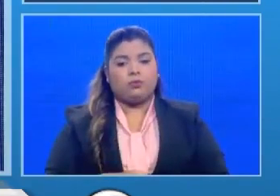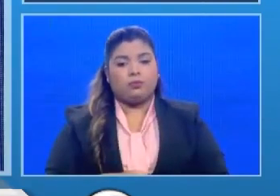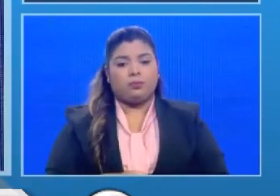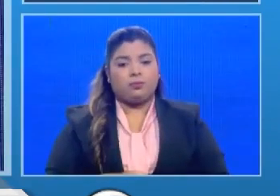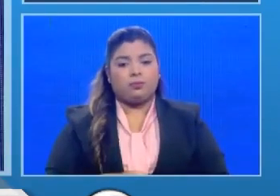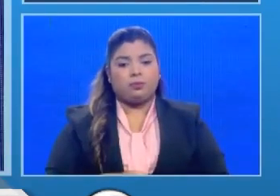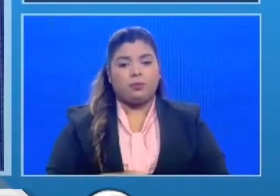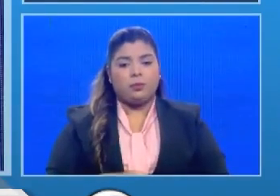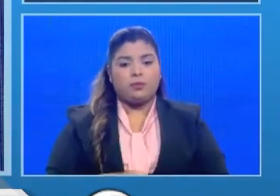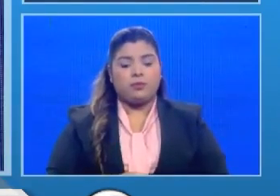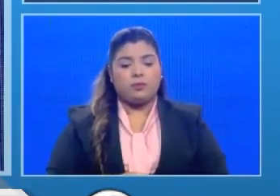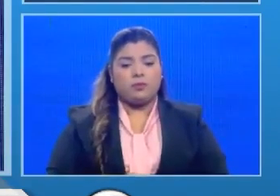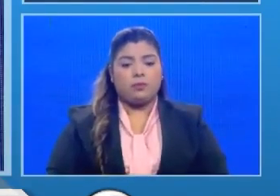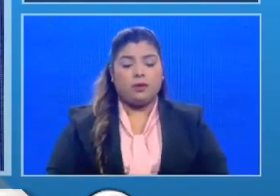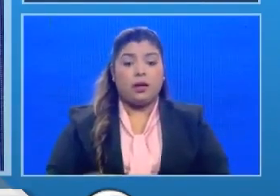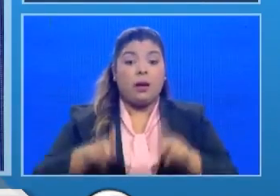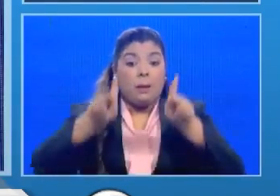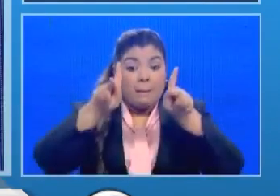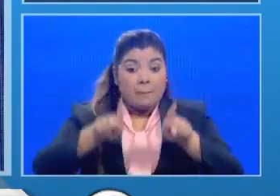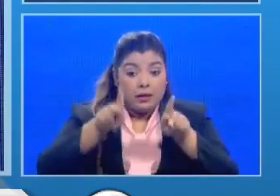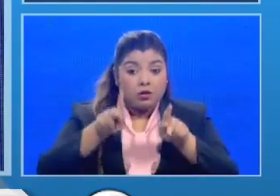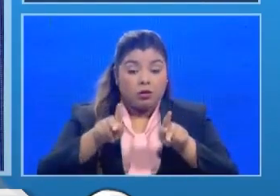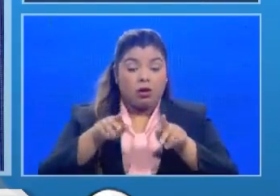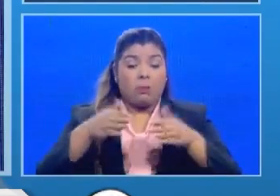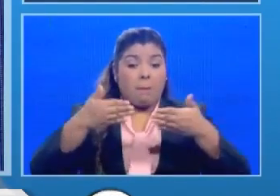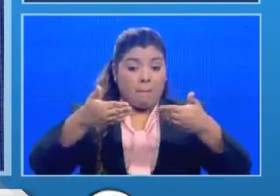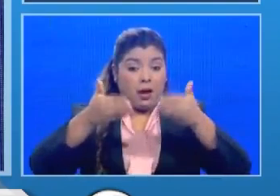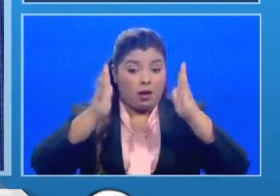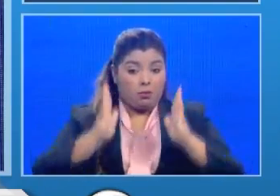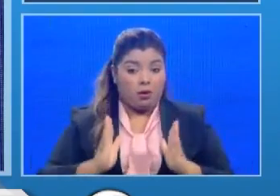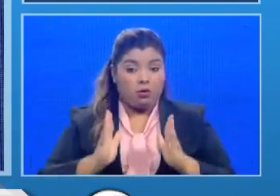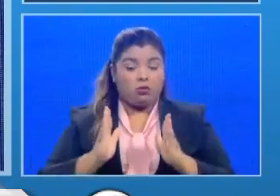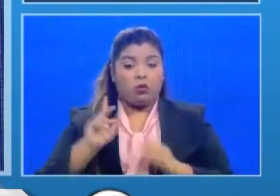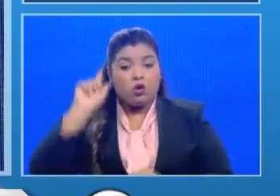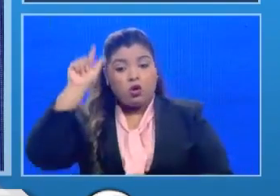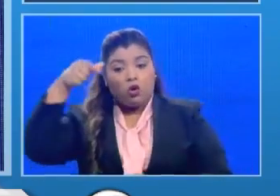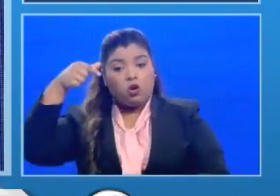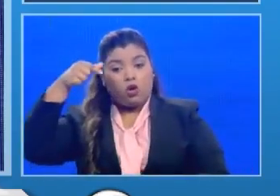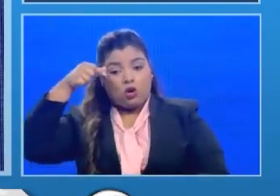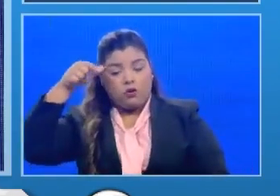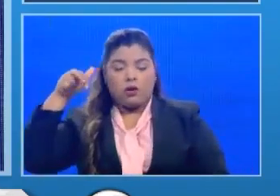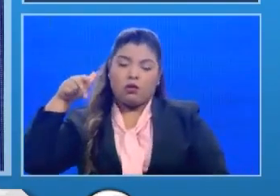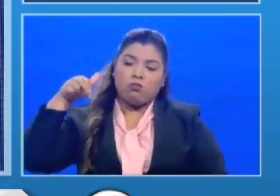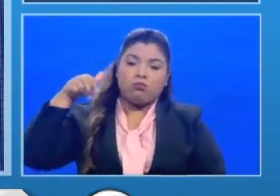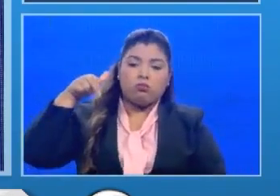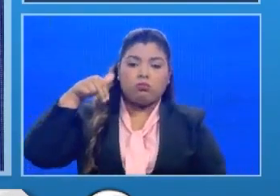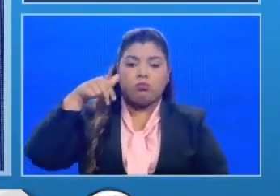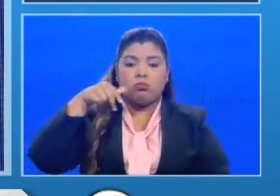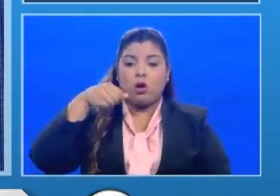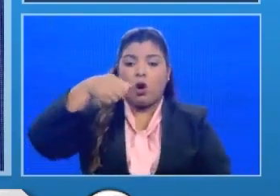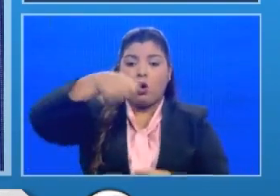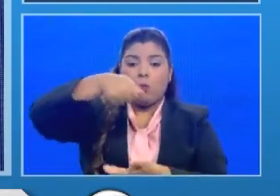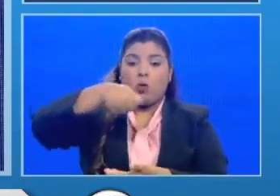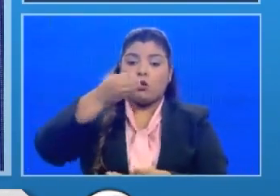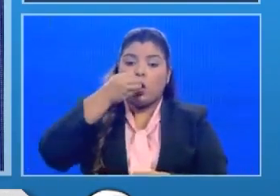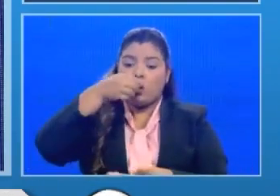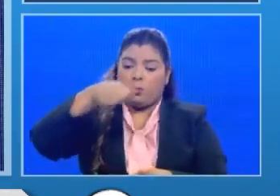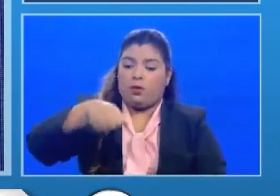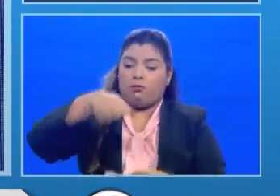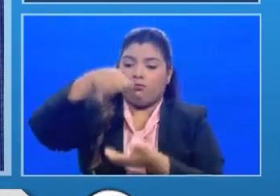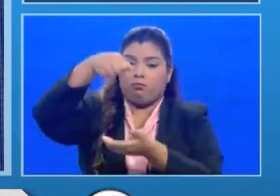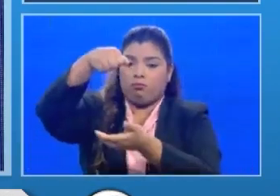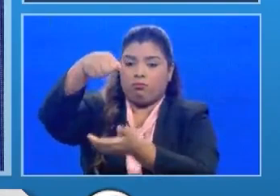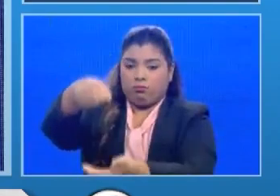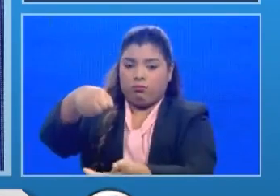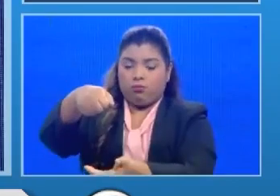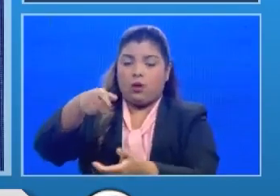quienes reciben el bono y la ayuda que nos excusen si en algún momento no se han llenado